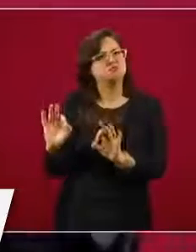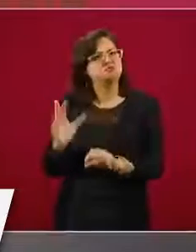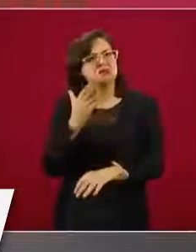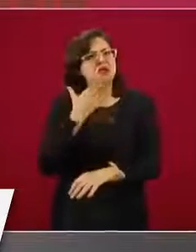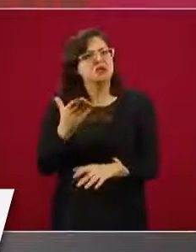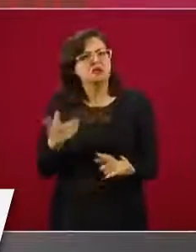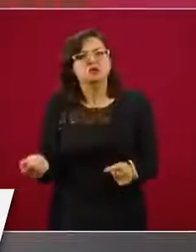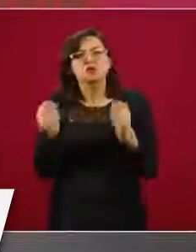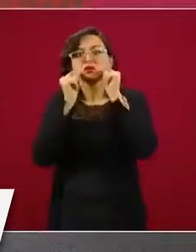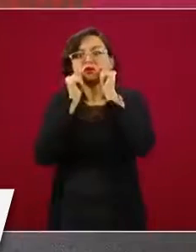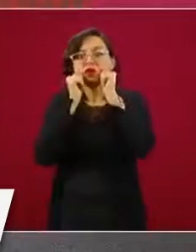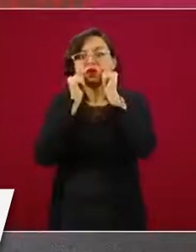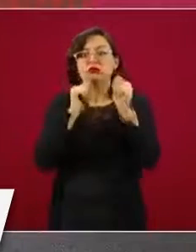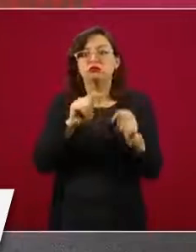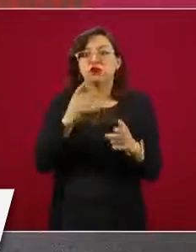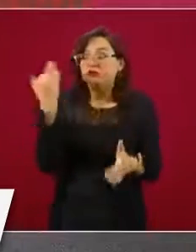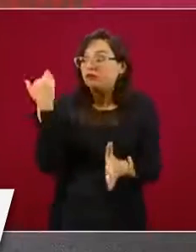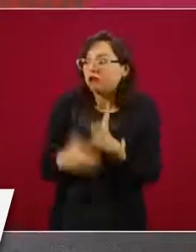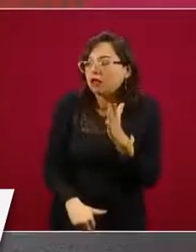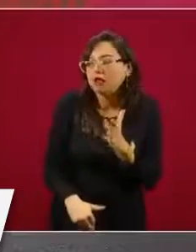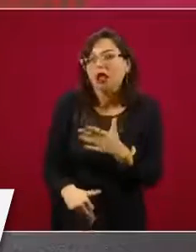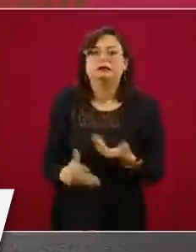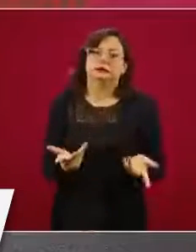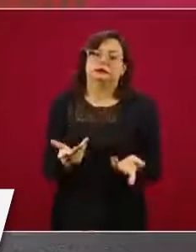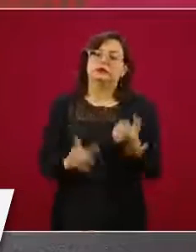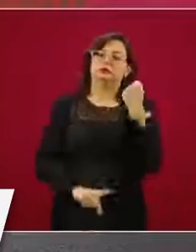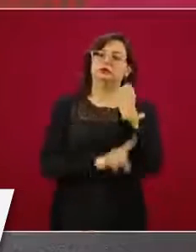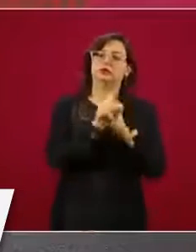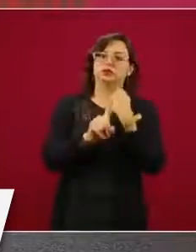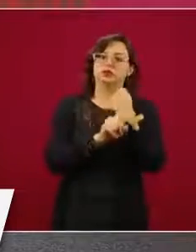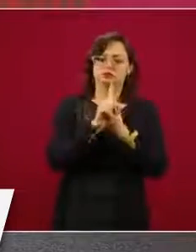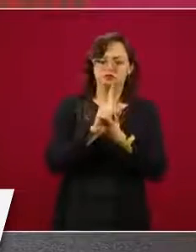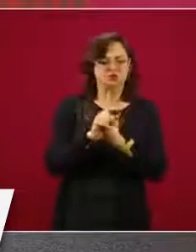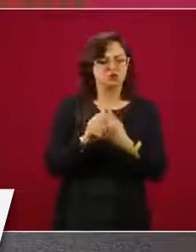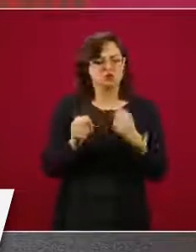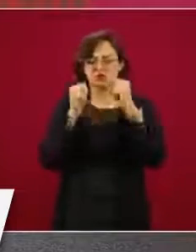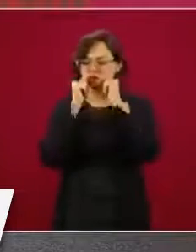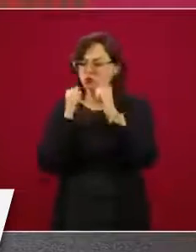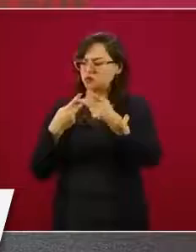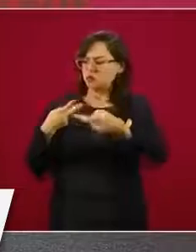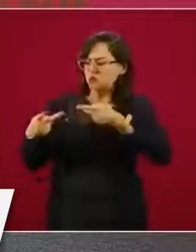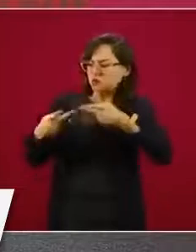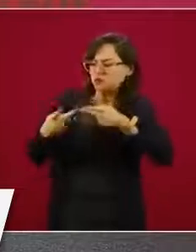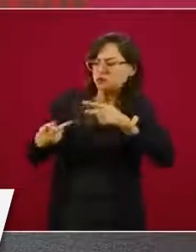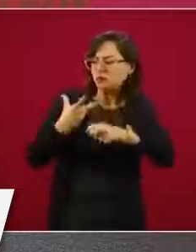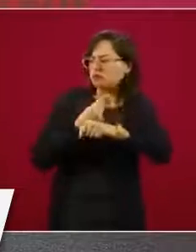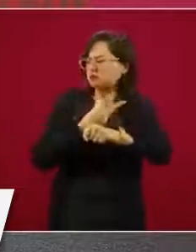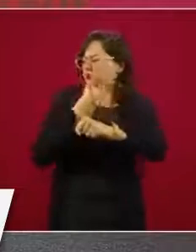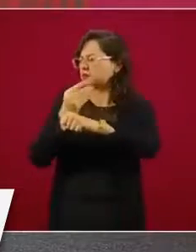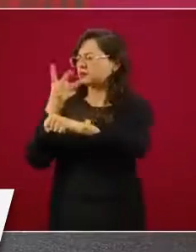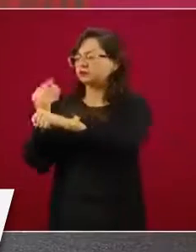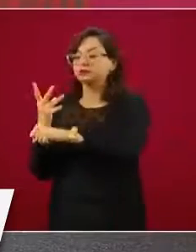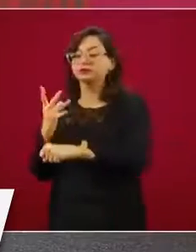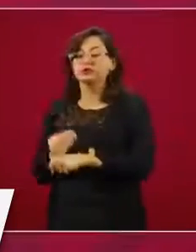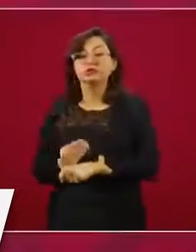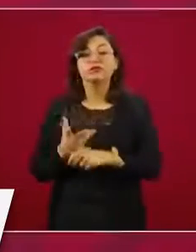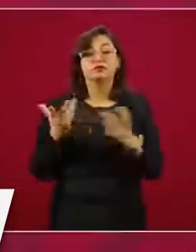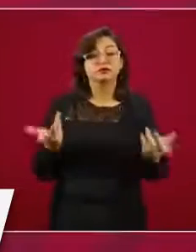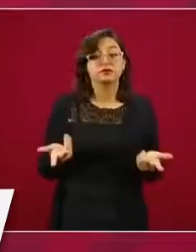nos seguimos preparando. Ahora, el hecho de que se haya regionalizado la pandemia